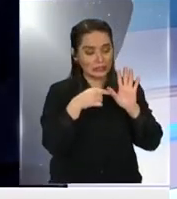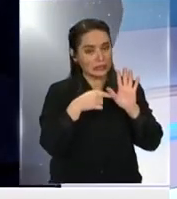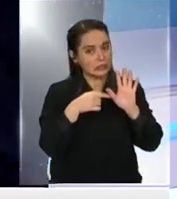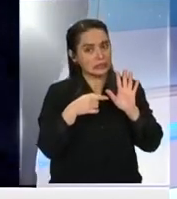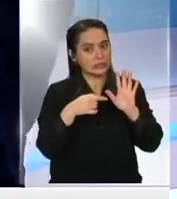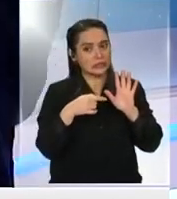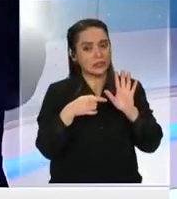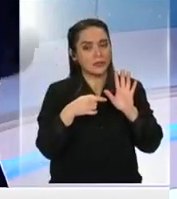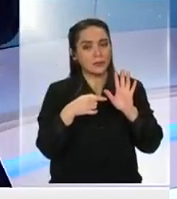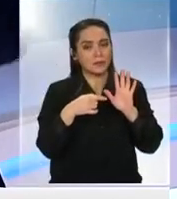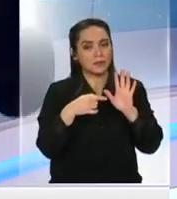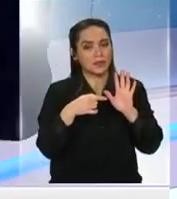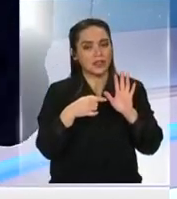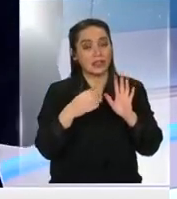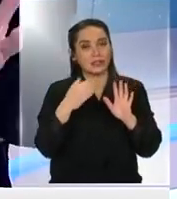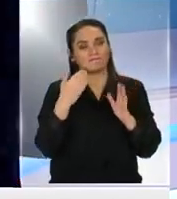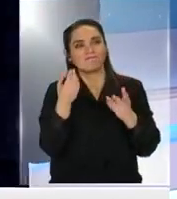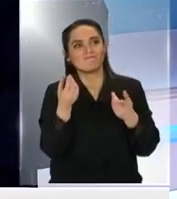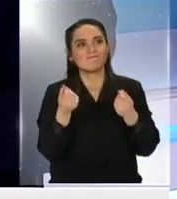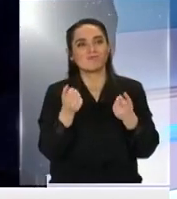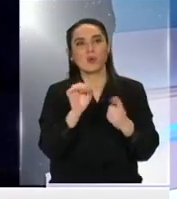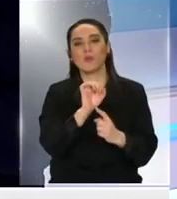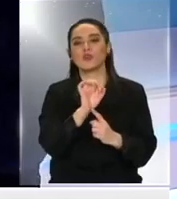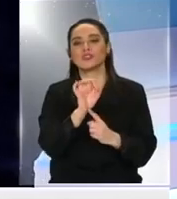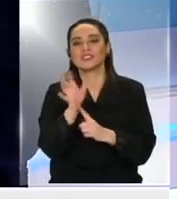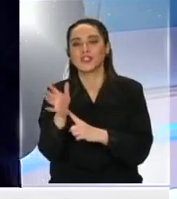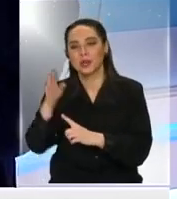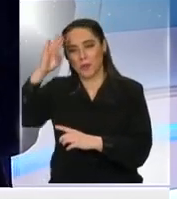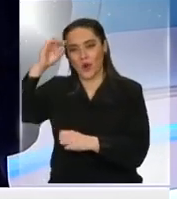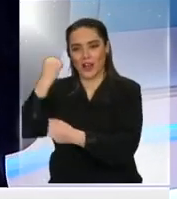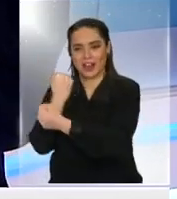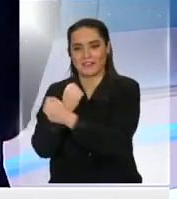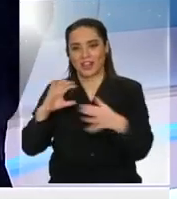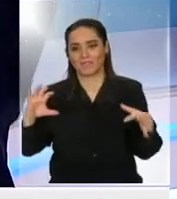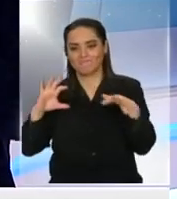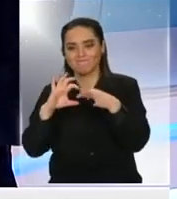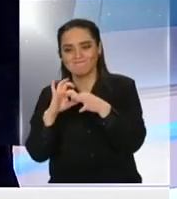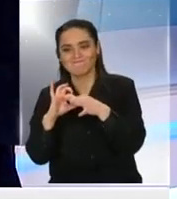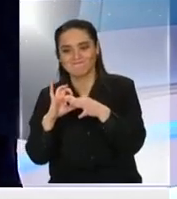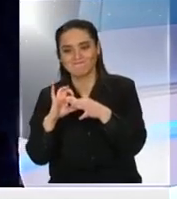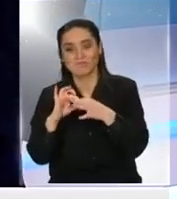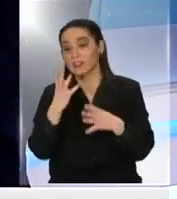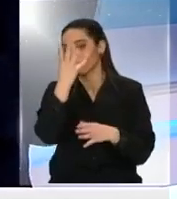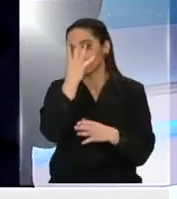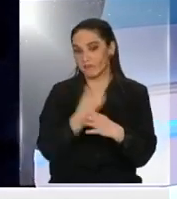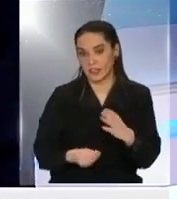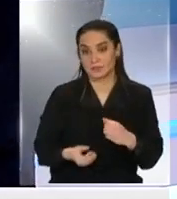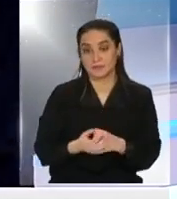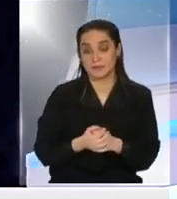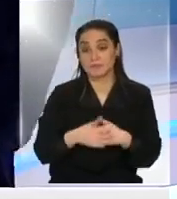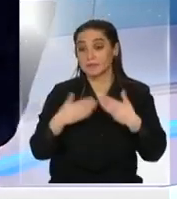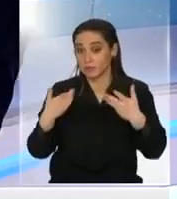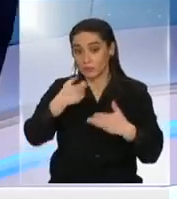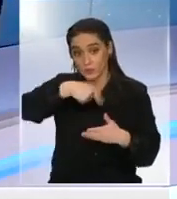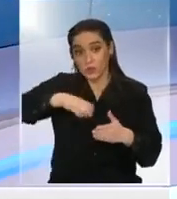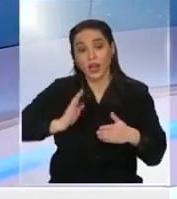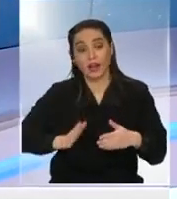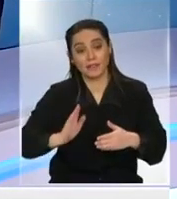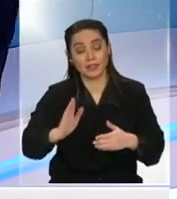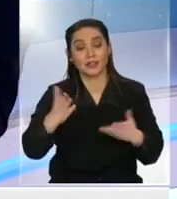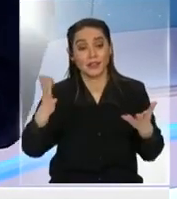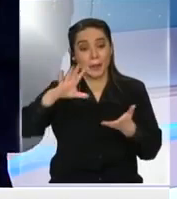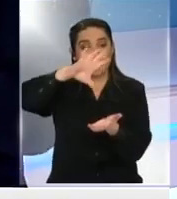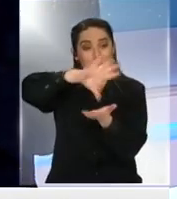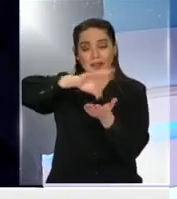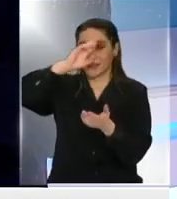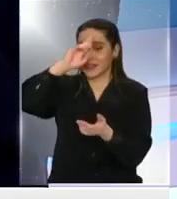casi un sinónimo de carabineros en nuestro país terminen de tal manera de que podamos avanzar hacia un país que